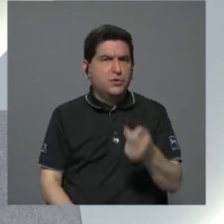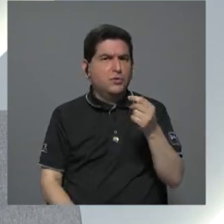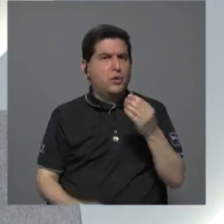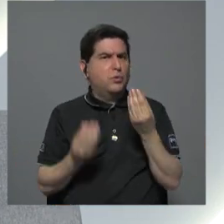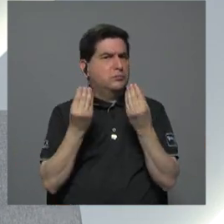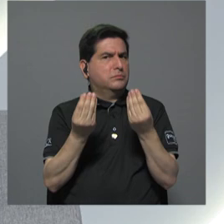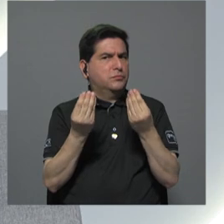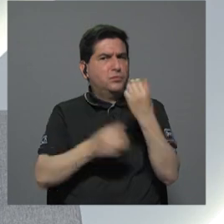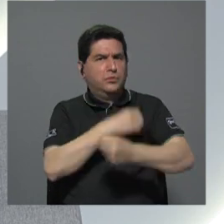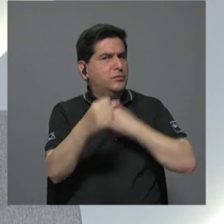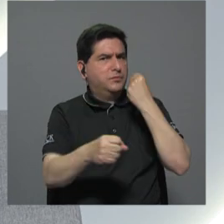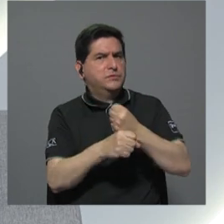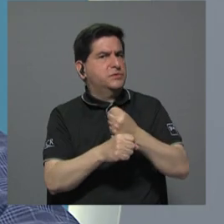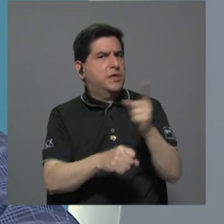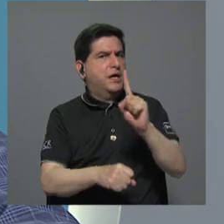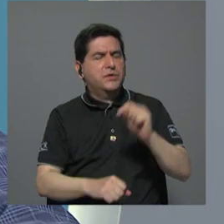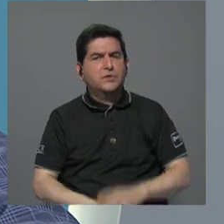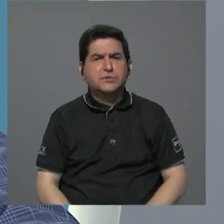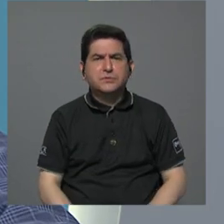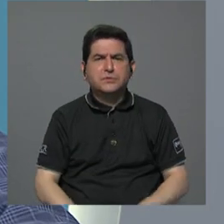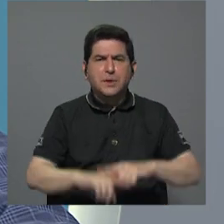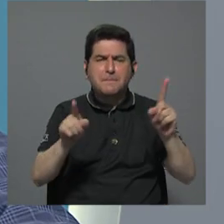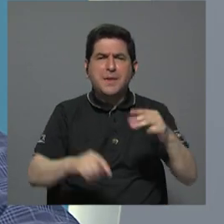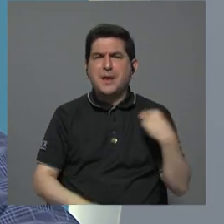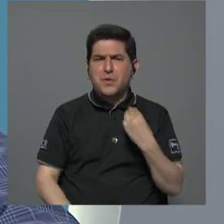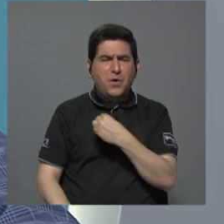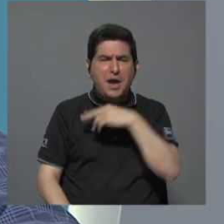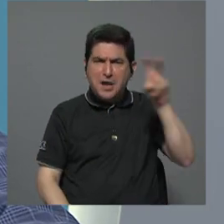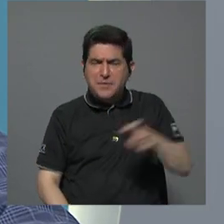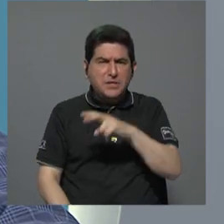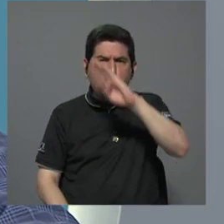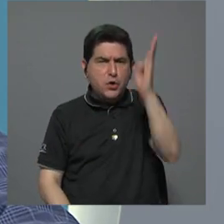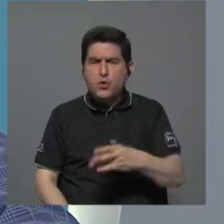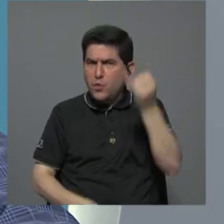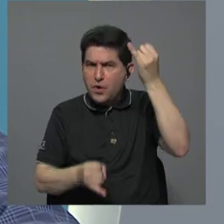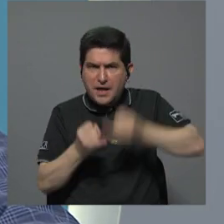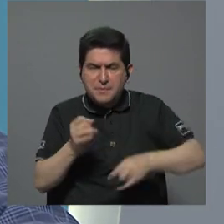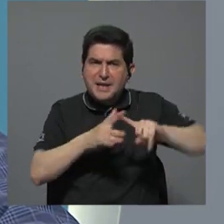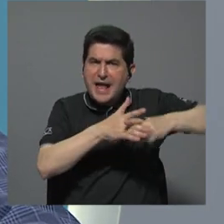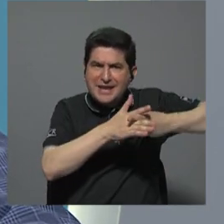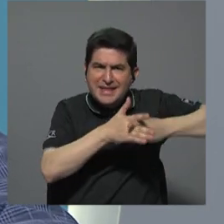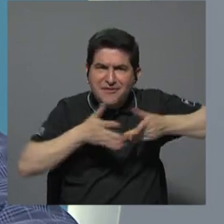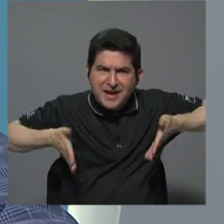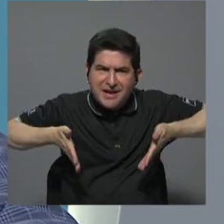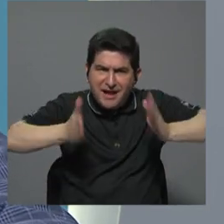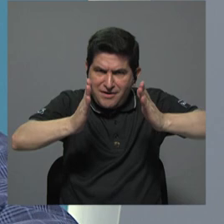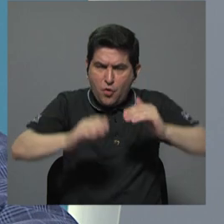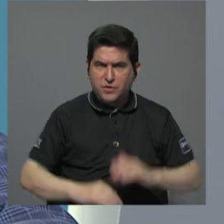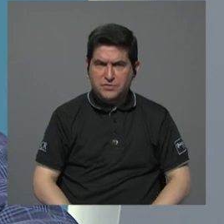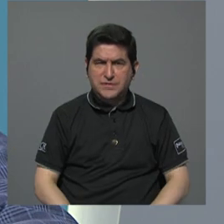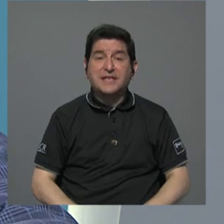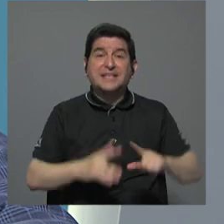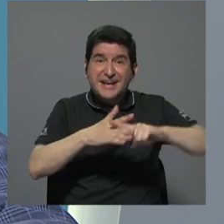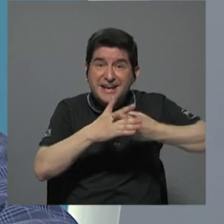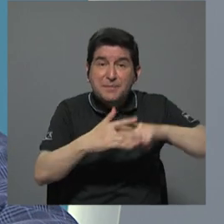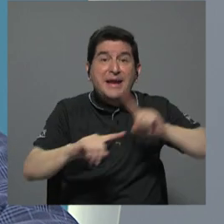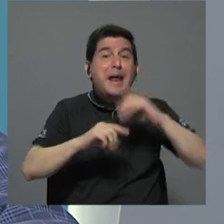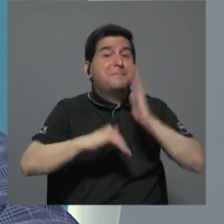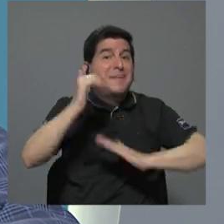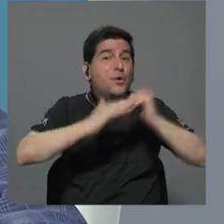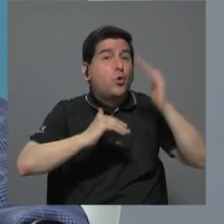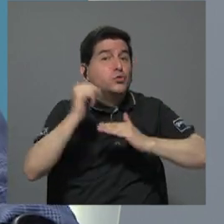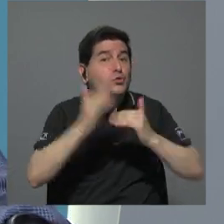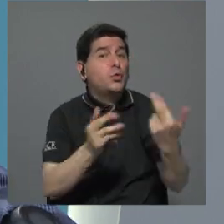no fueron tantos años. No, no, pero el MOB nunca ha dejado de reparar calles y cosas. Reparar, pero construir,